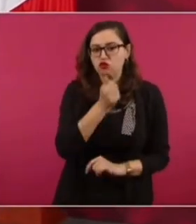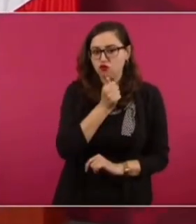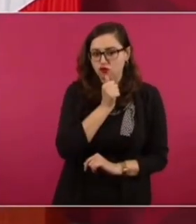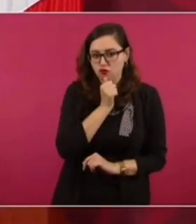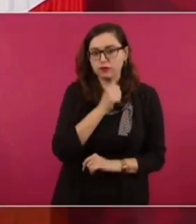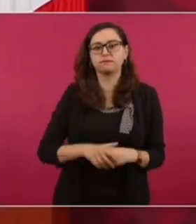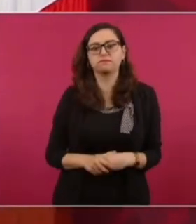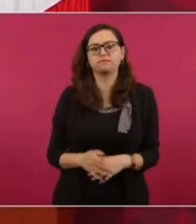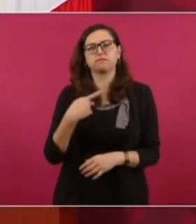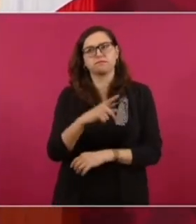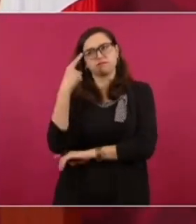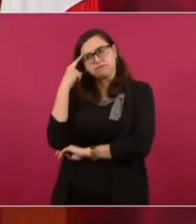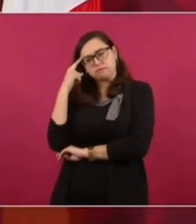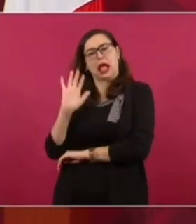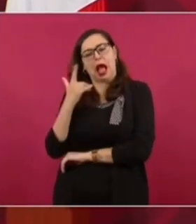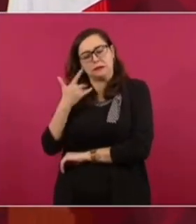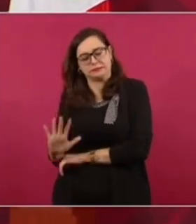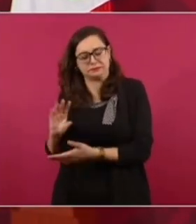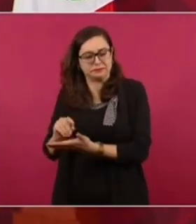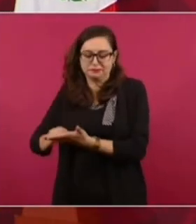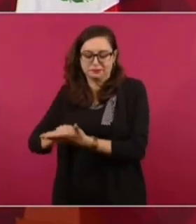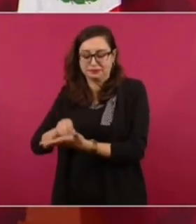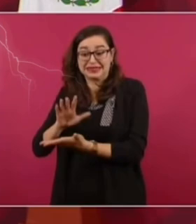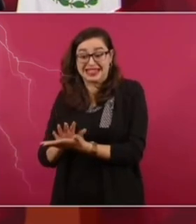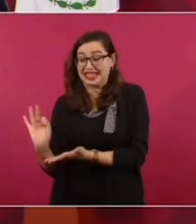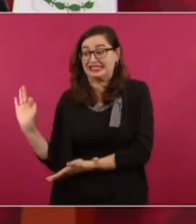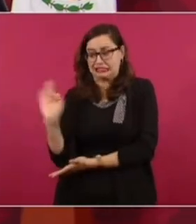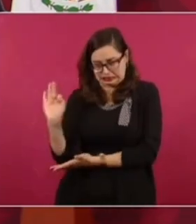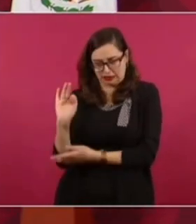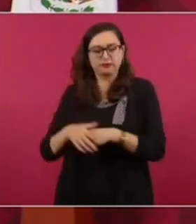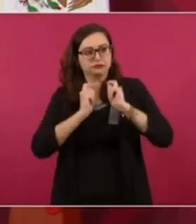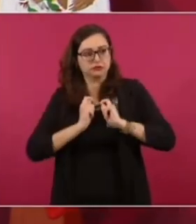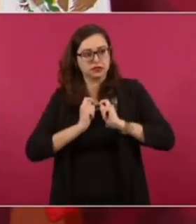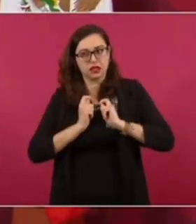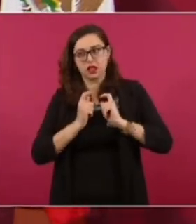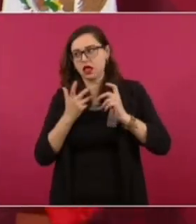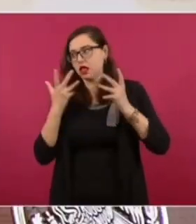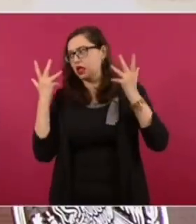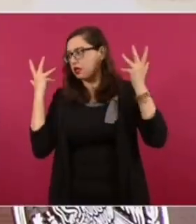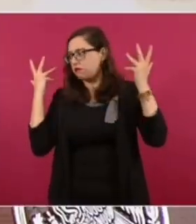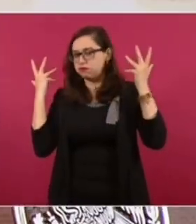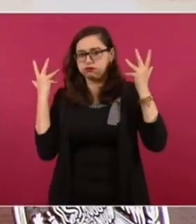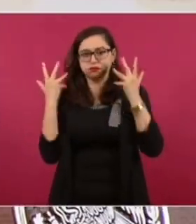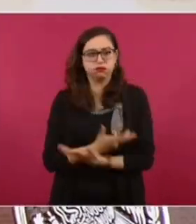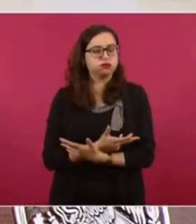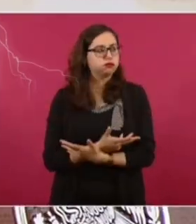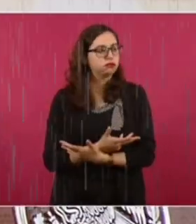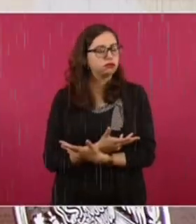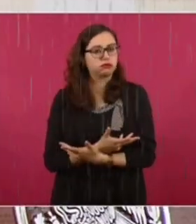pensé en la campaña y ya cuando llegué al gobierno y vi que no había